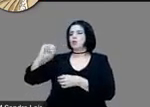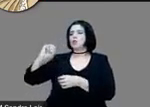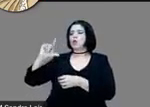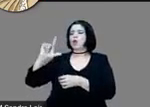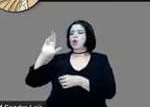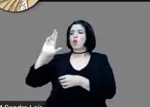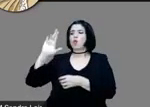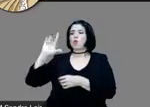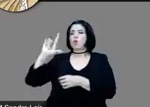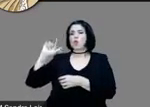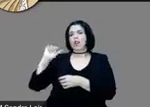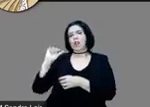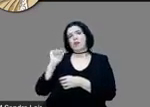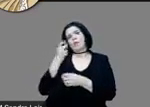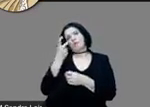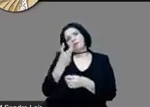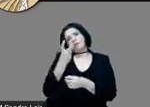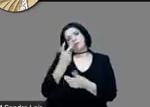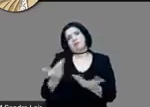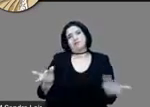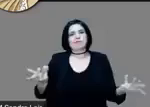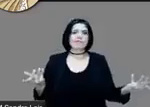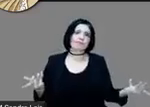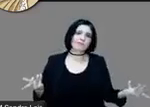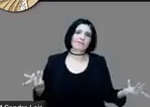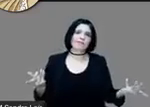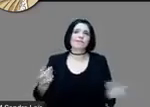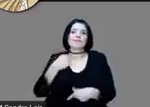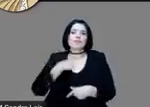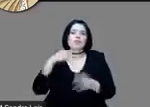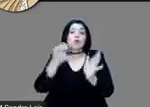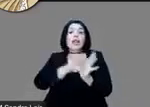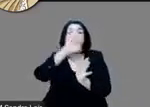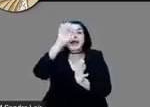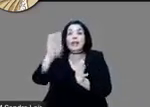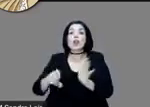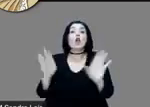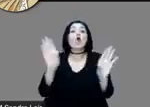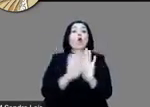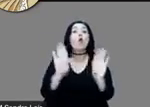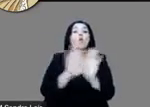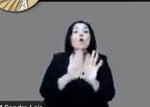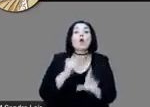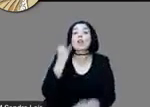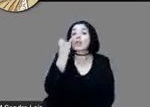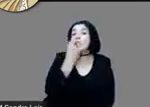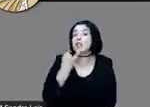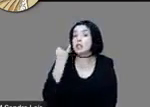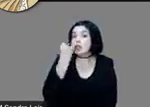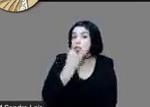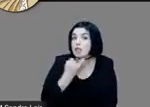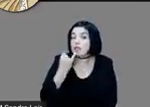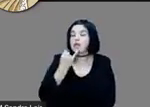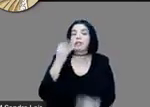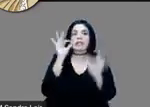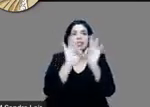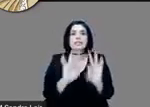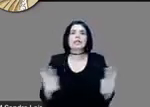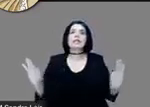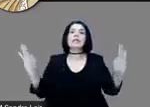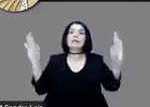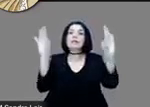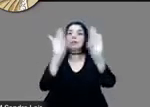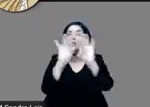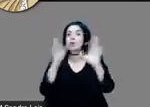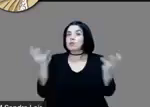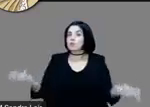me refiero, pues pongo un ejemplo para que se vea cómo el lenguaje es tan importante en este